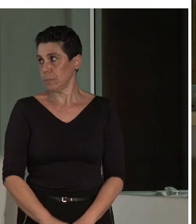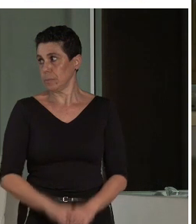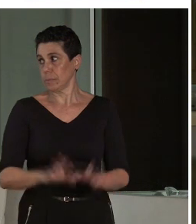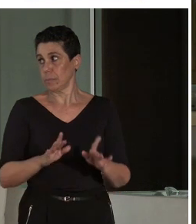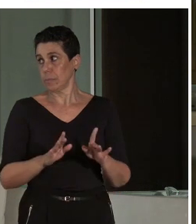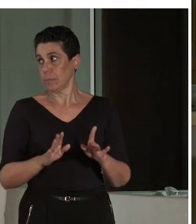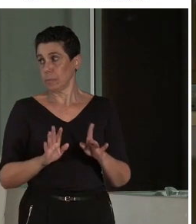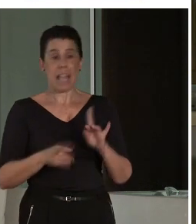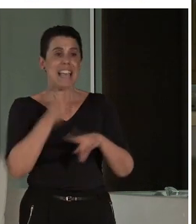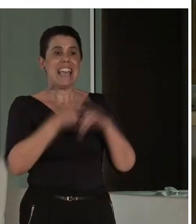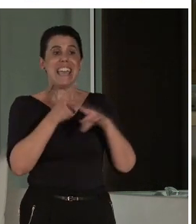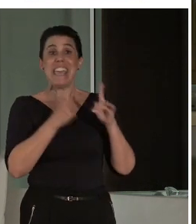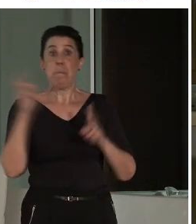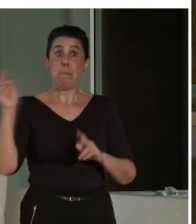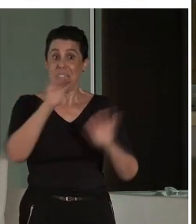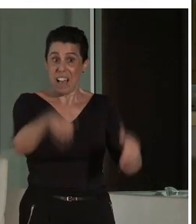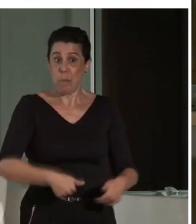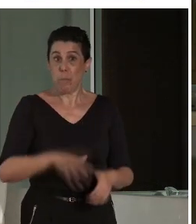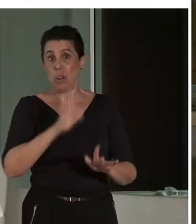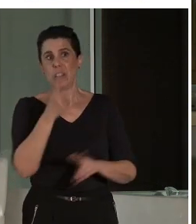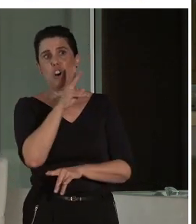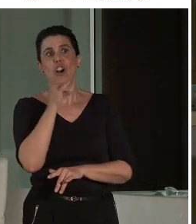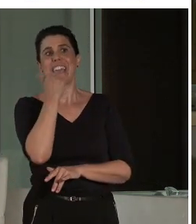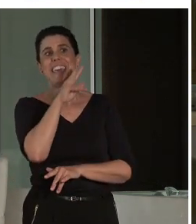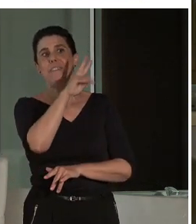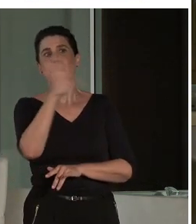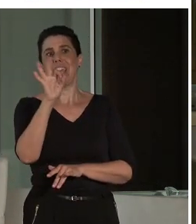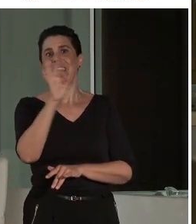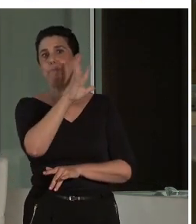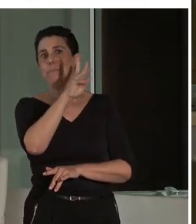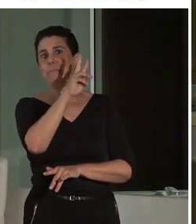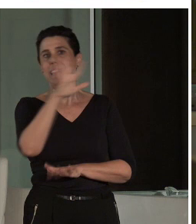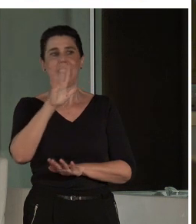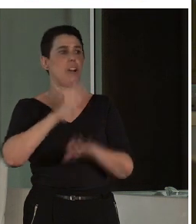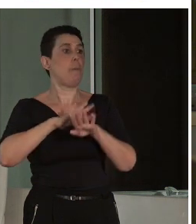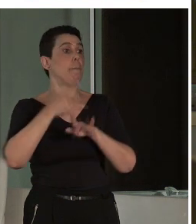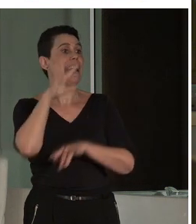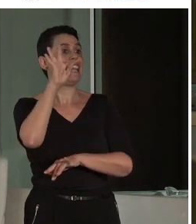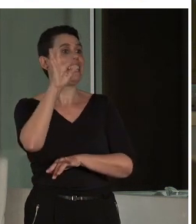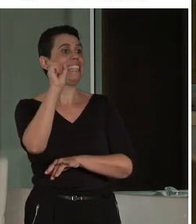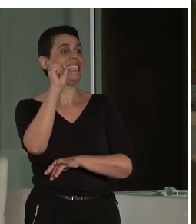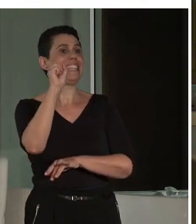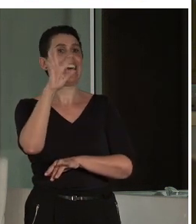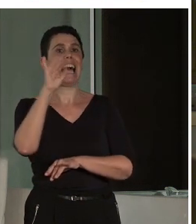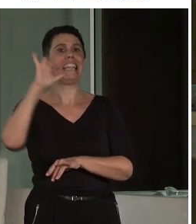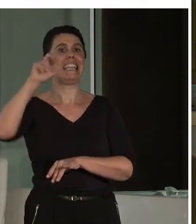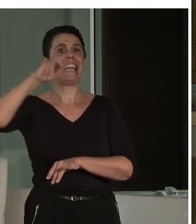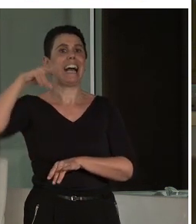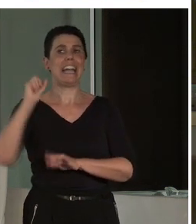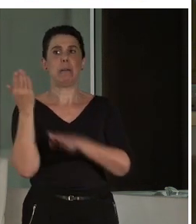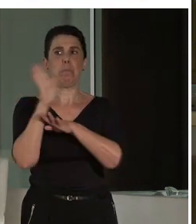vamos a intentar estar ahí 25, para que Tatiana nos haga una pequeña presentación de la plataforma.